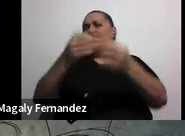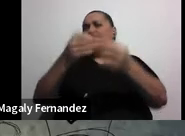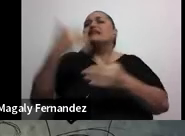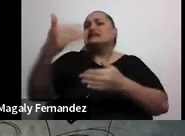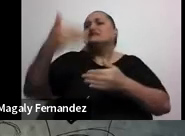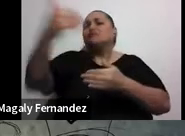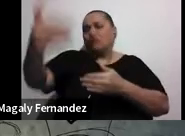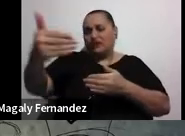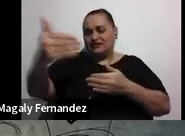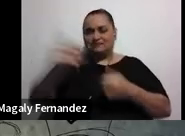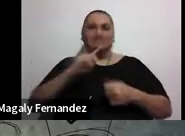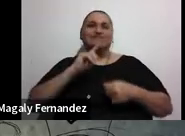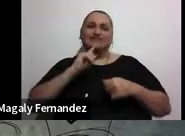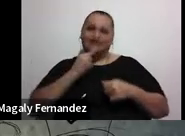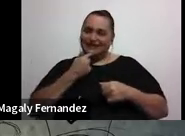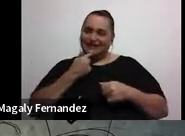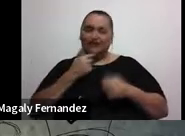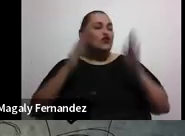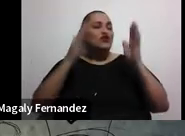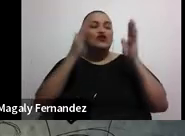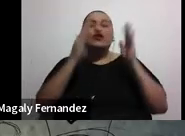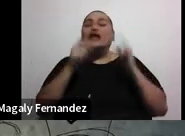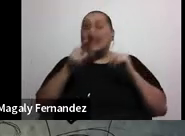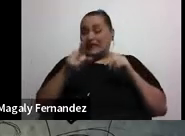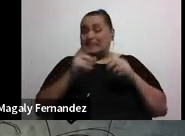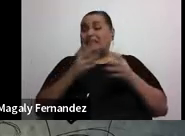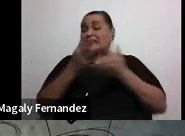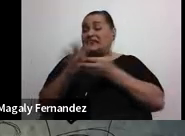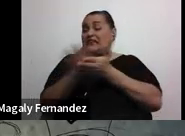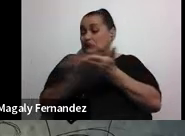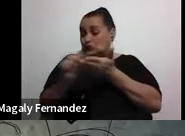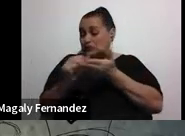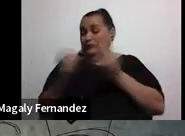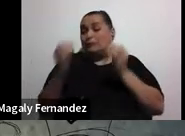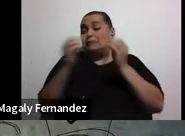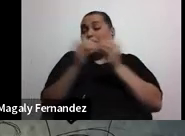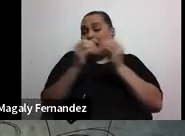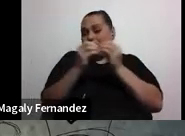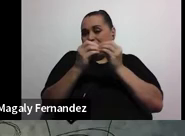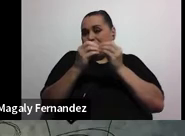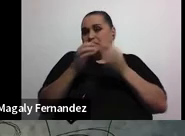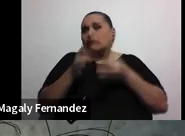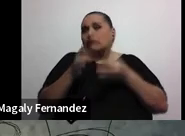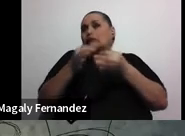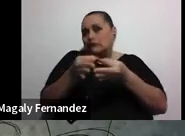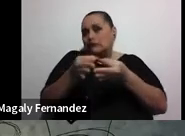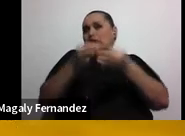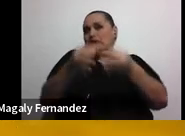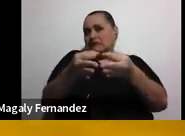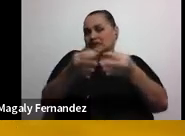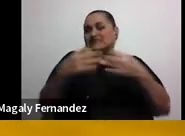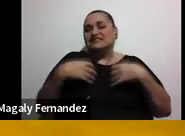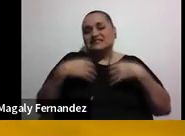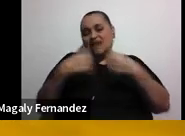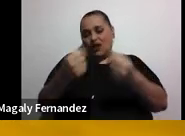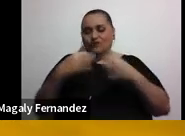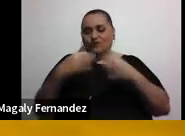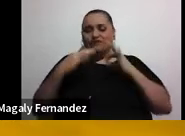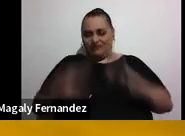En serio, yo no creo que haya cosa que destruya tanto la salud mental y tan rápido como la procrastinación. Y también la salud física, ciertamente.